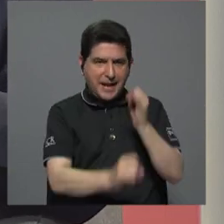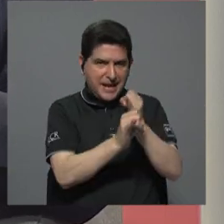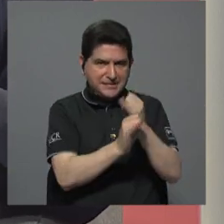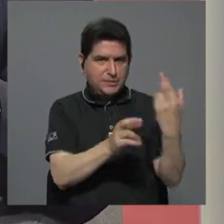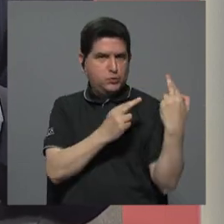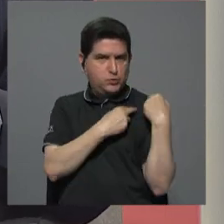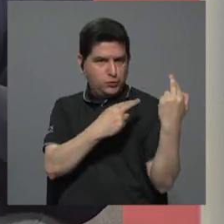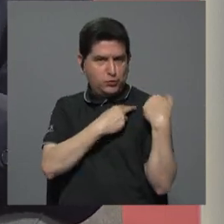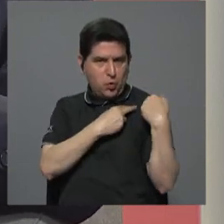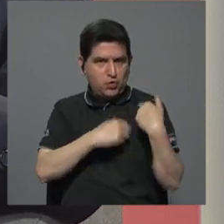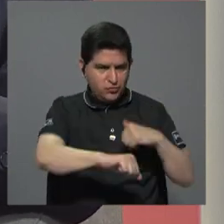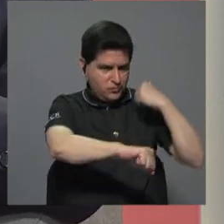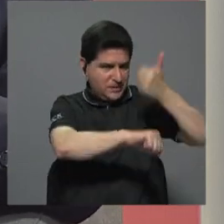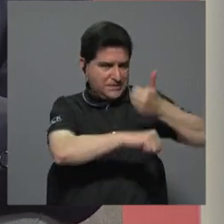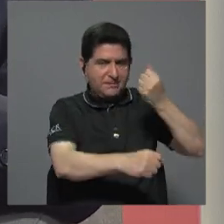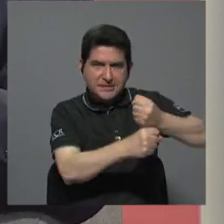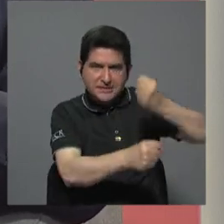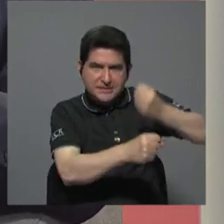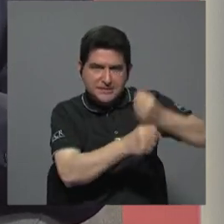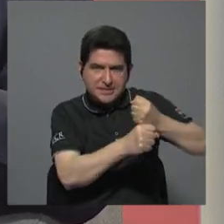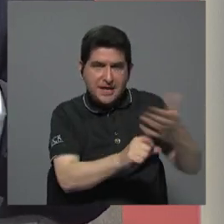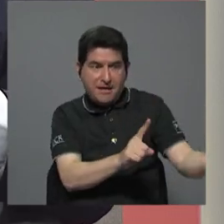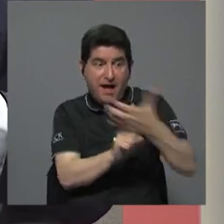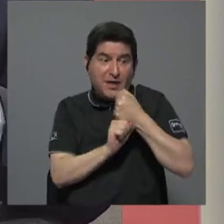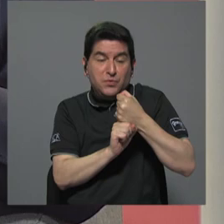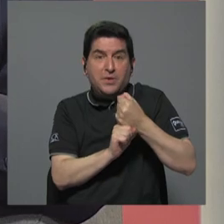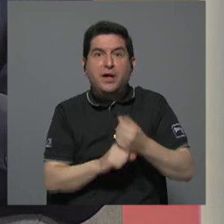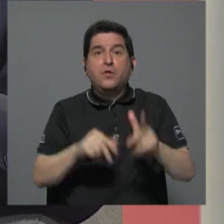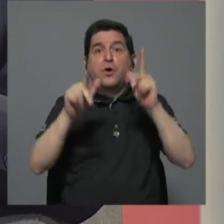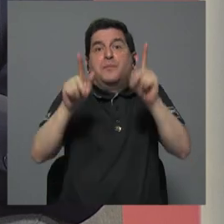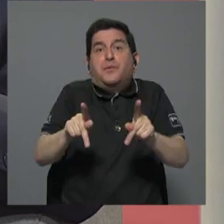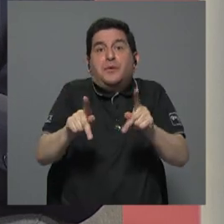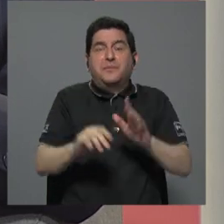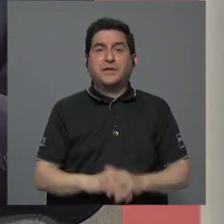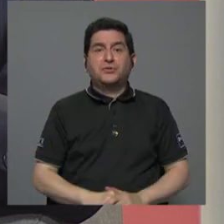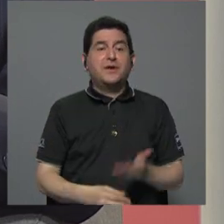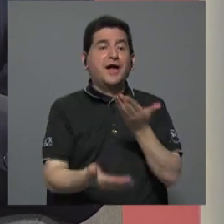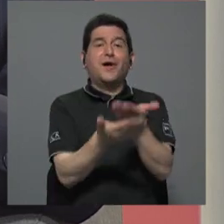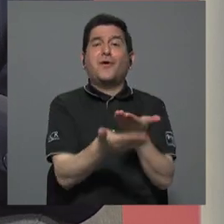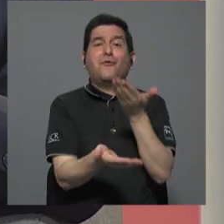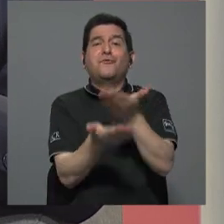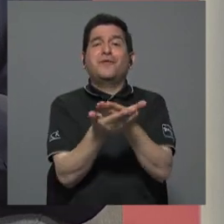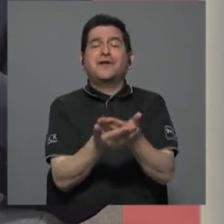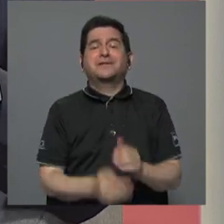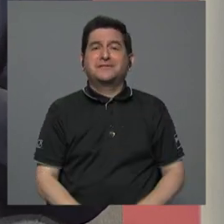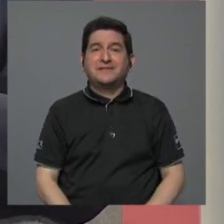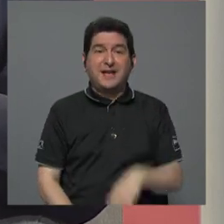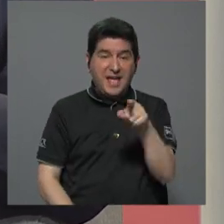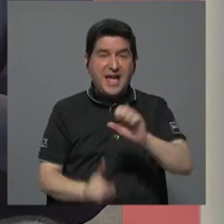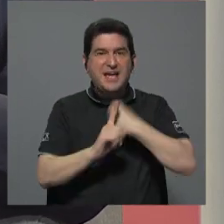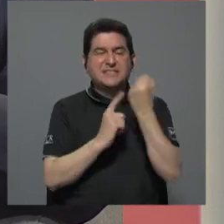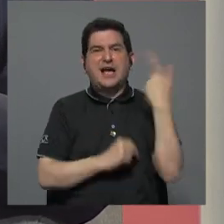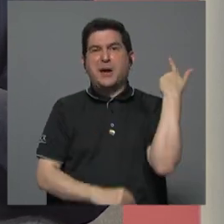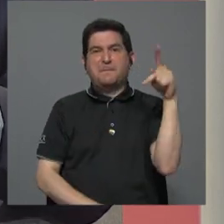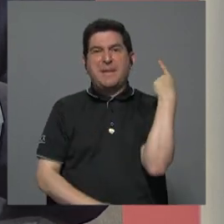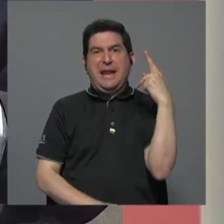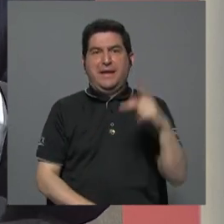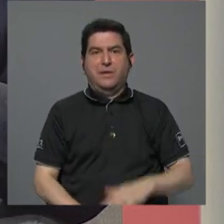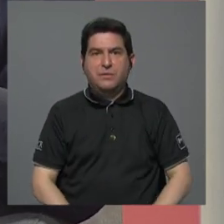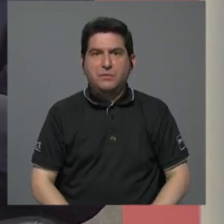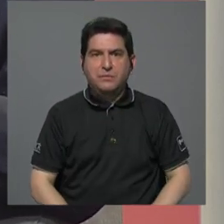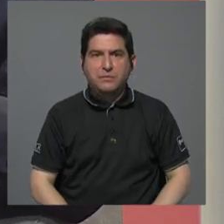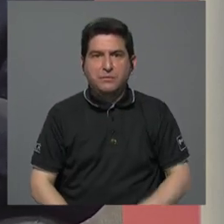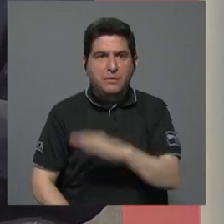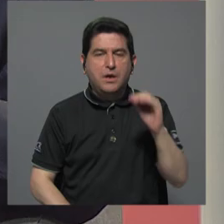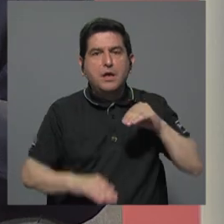es el responsable de asignar las obras, está capturado por los que ofrecen y ofertan, eso es un riesgo enorme para lo... Y bueno,